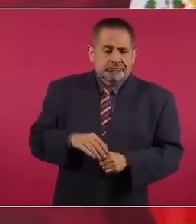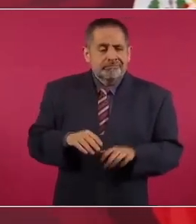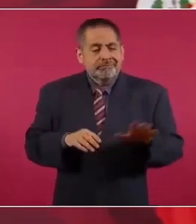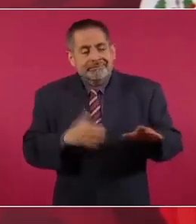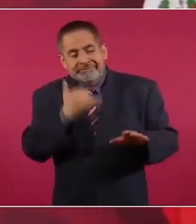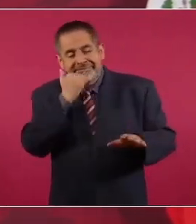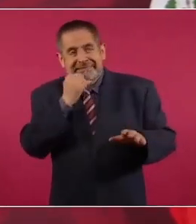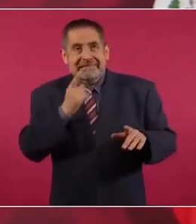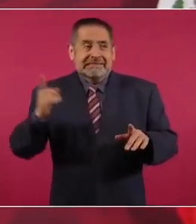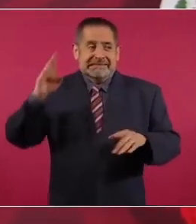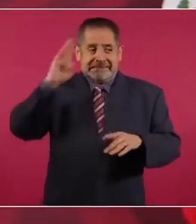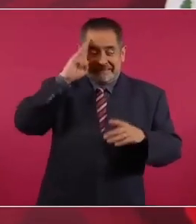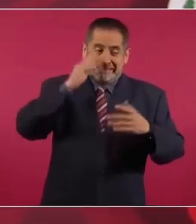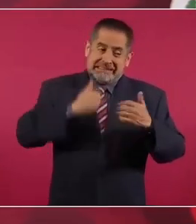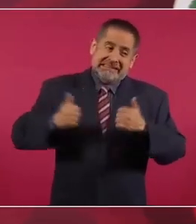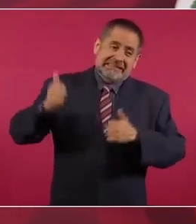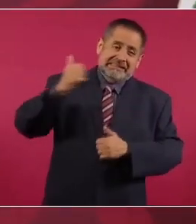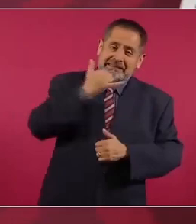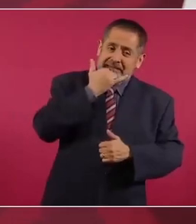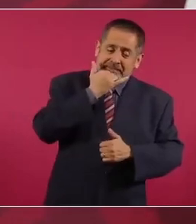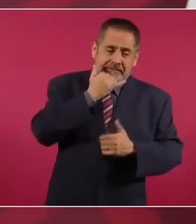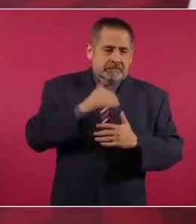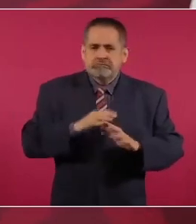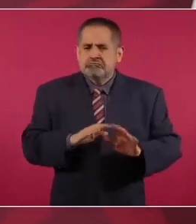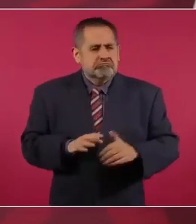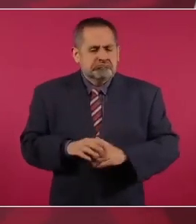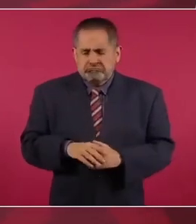esto